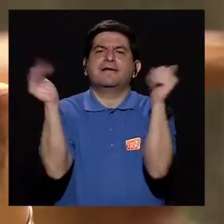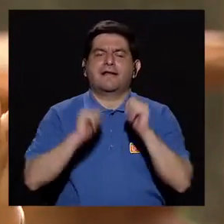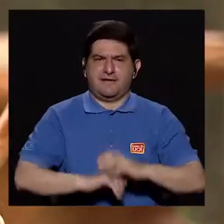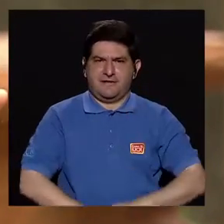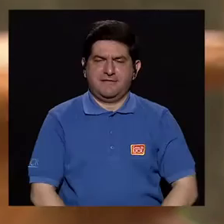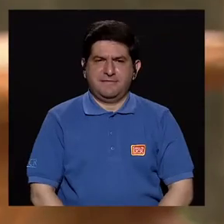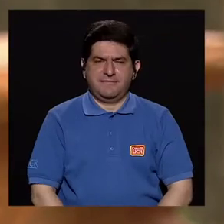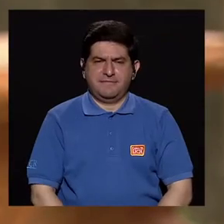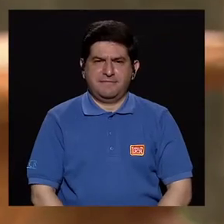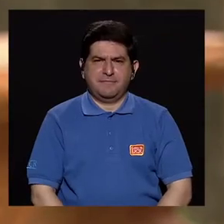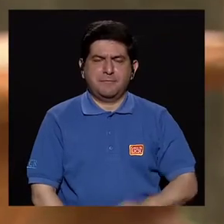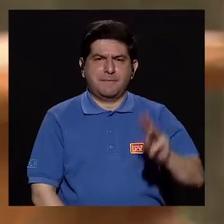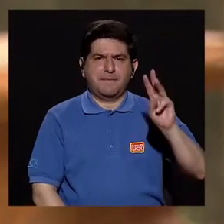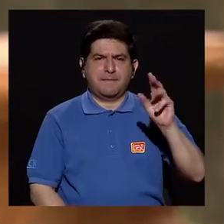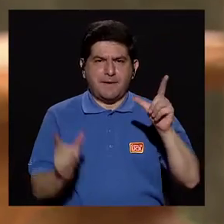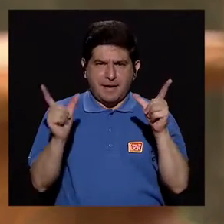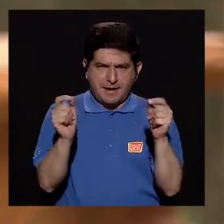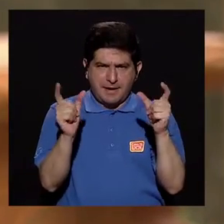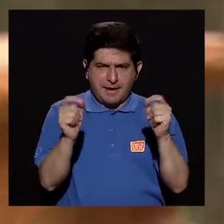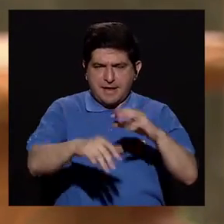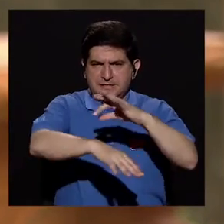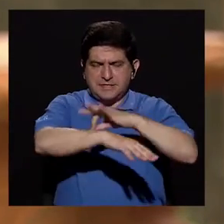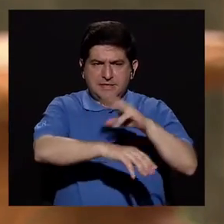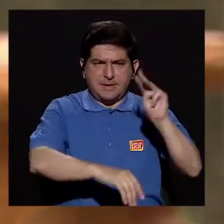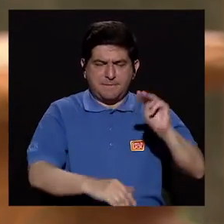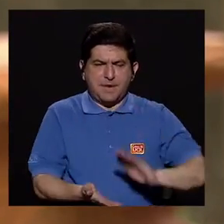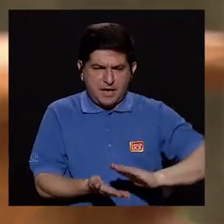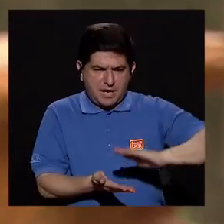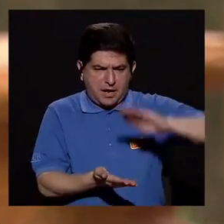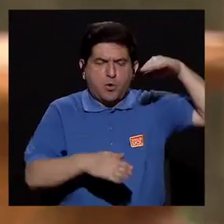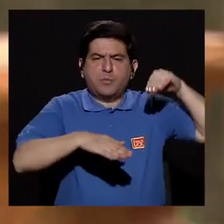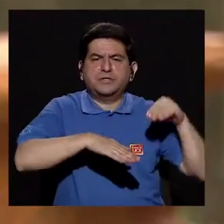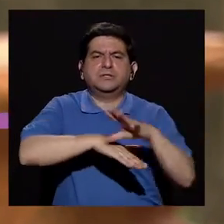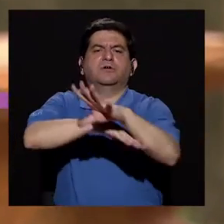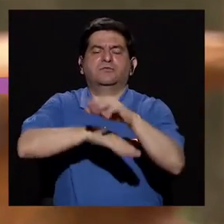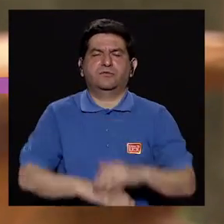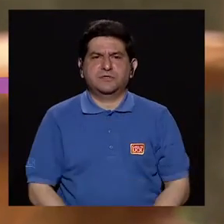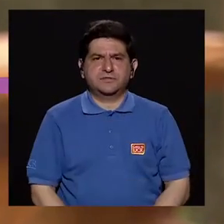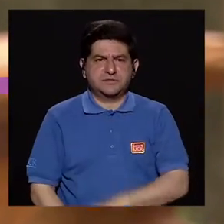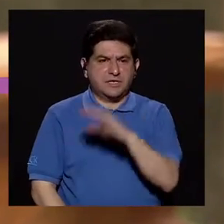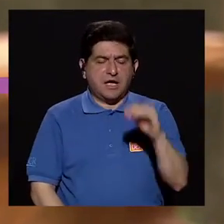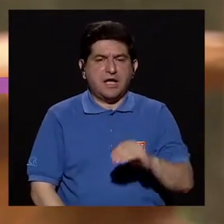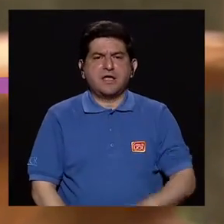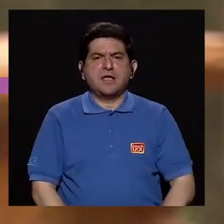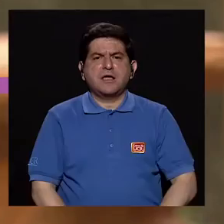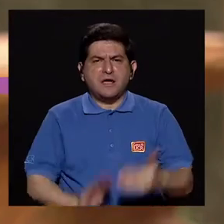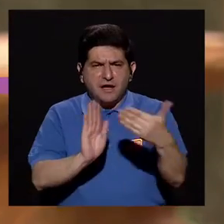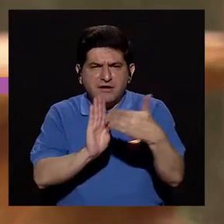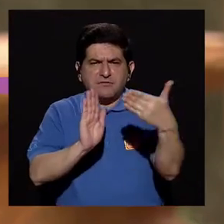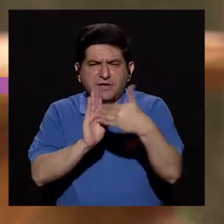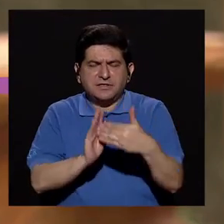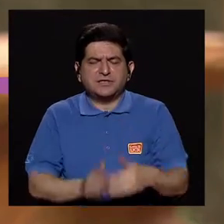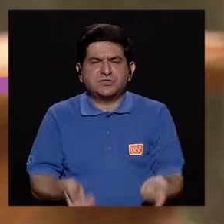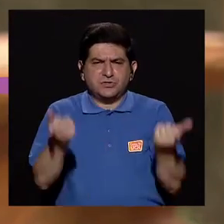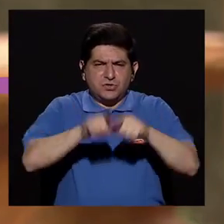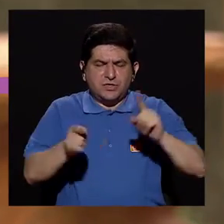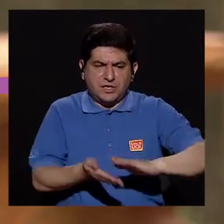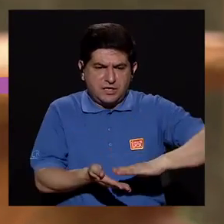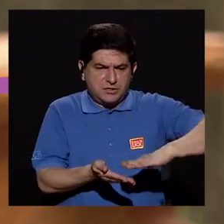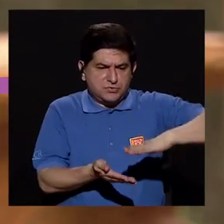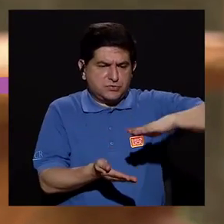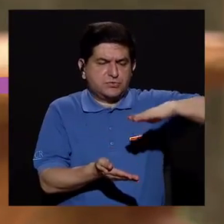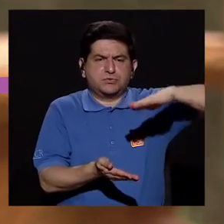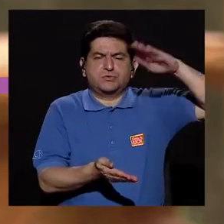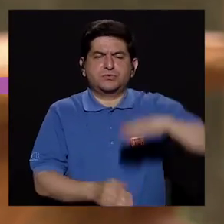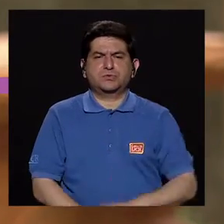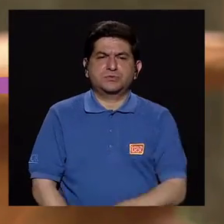general, el melanoma ha venido aumentando su incidencia y su prevalencia. Y cada vez son más casos los que tenemos